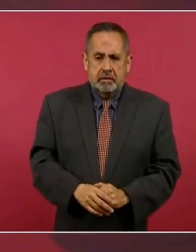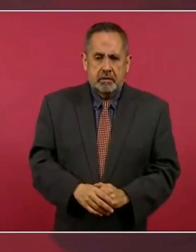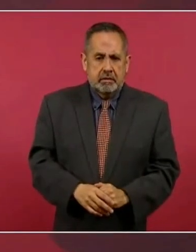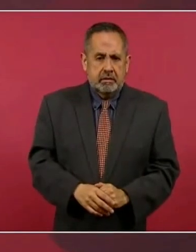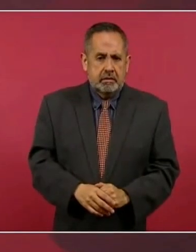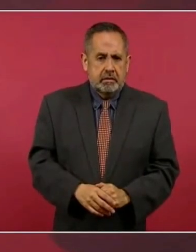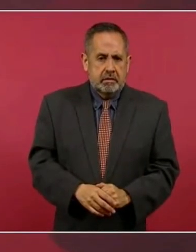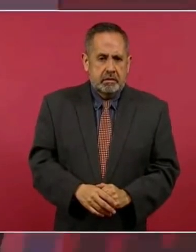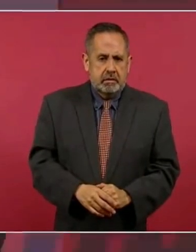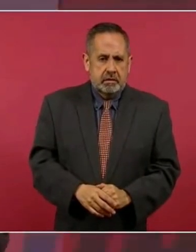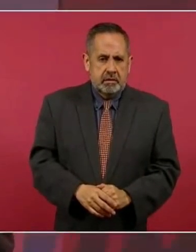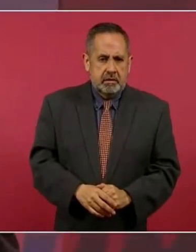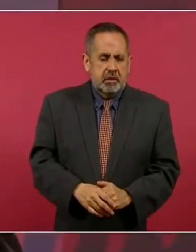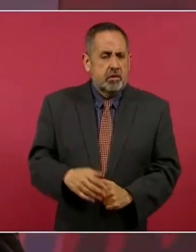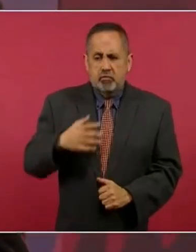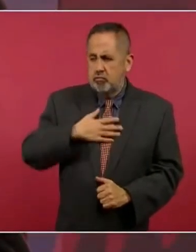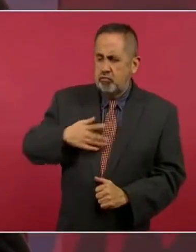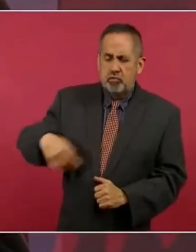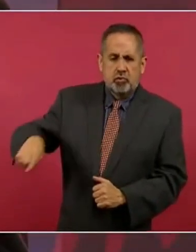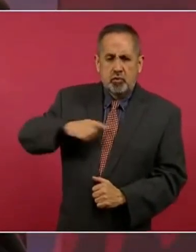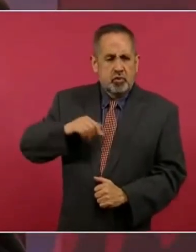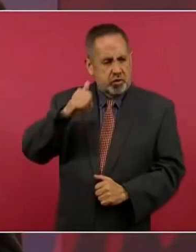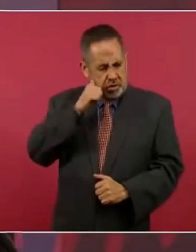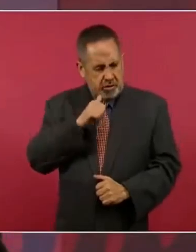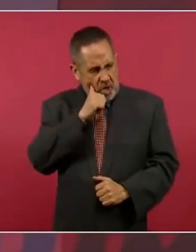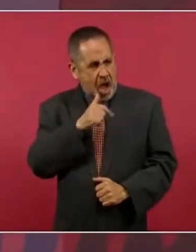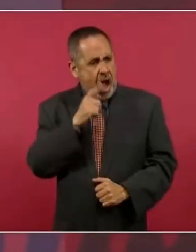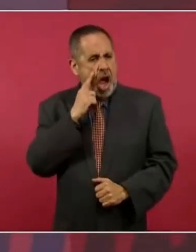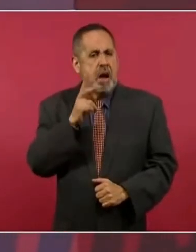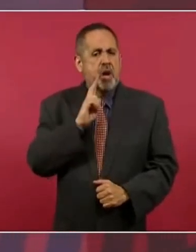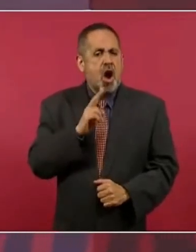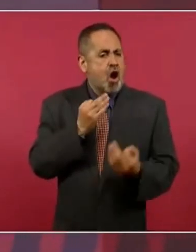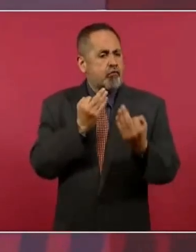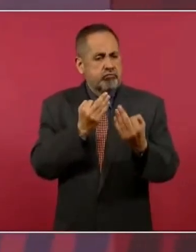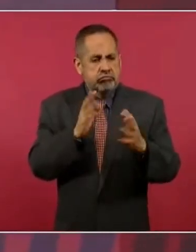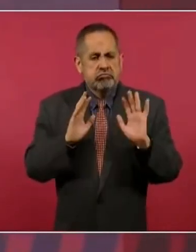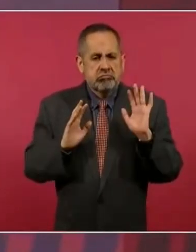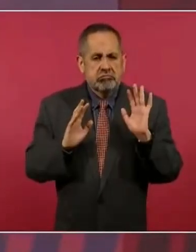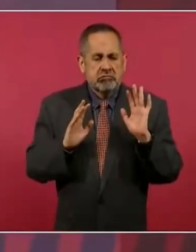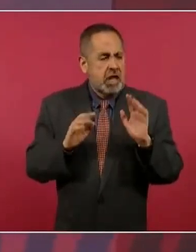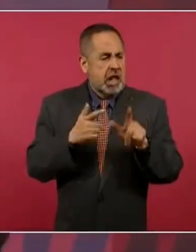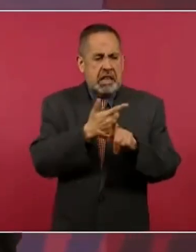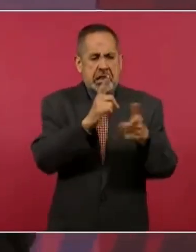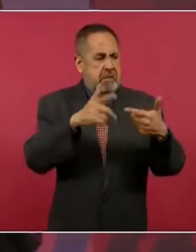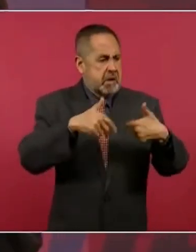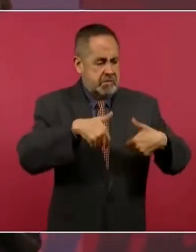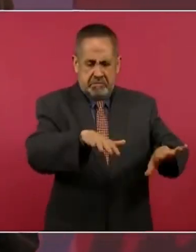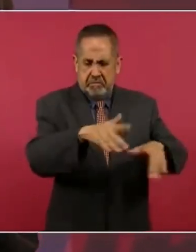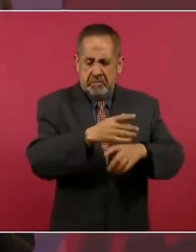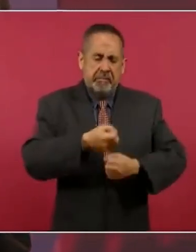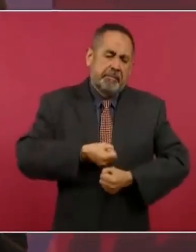por parte de nuestra siempre vamos a garantizar las libertades